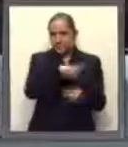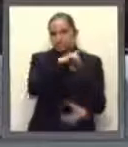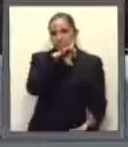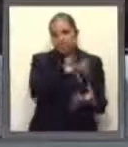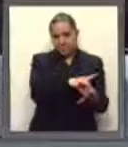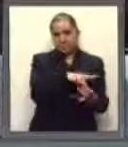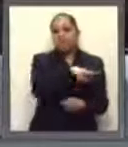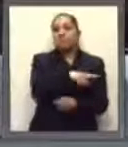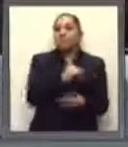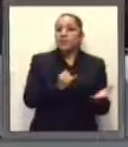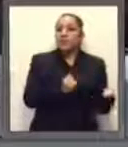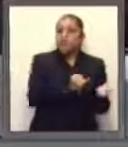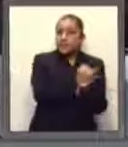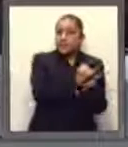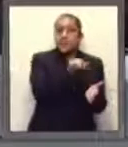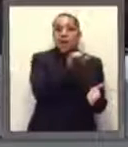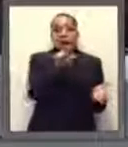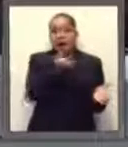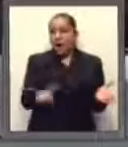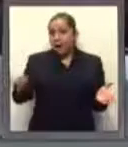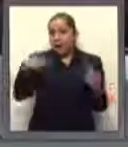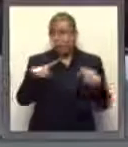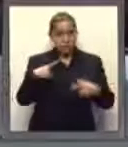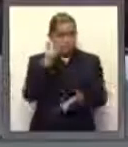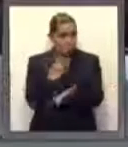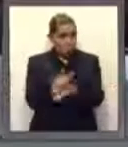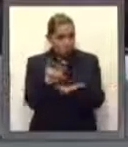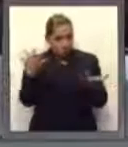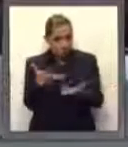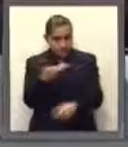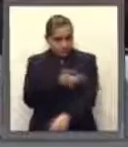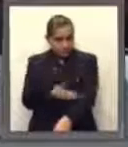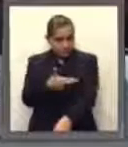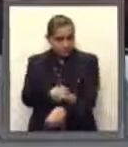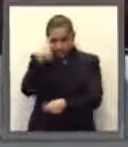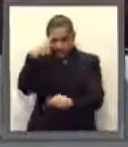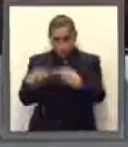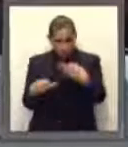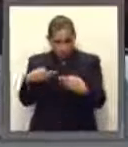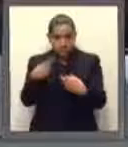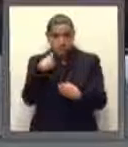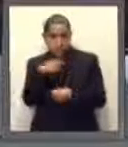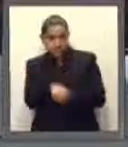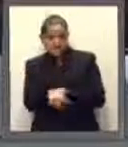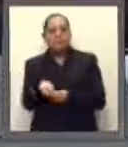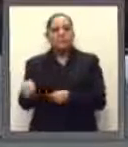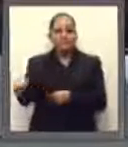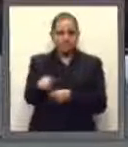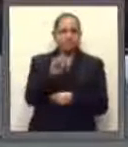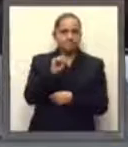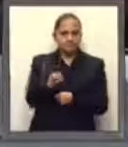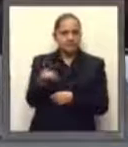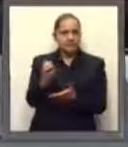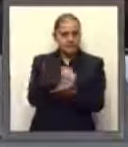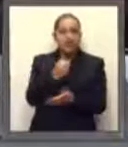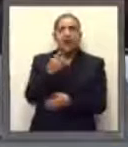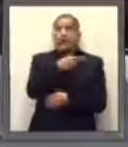benefician a quienes promueven el juicio. Por ello, a pesar de que los artículos fueron declarados